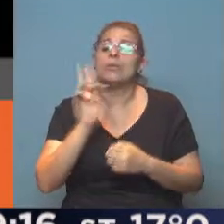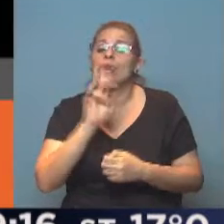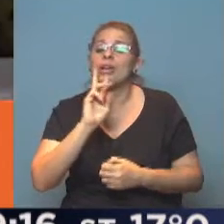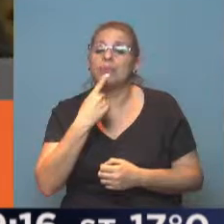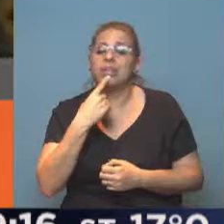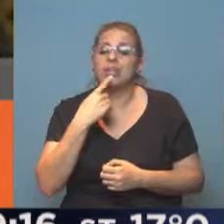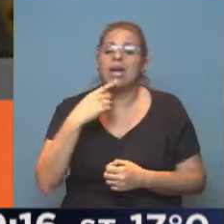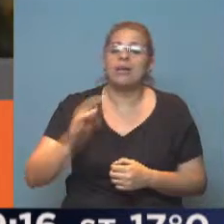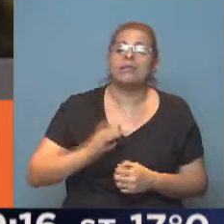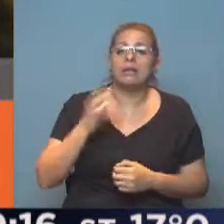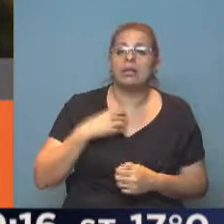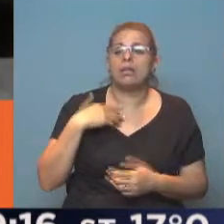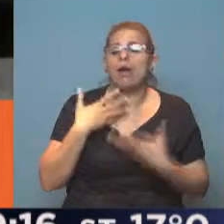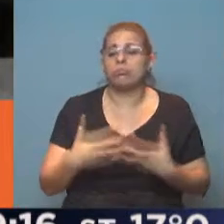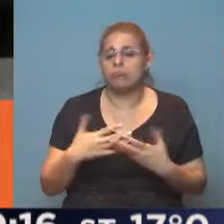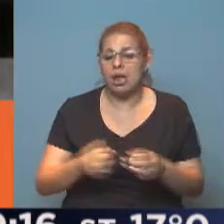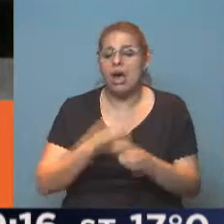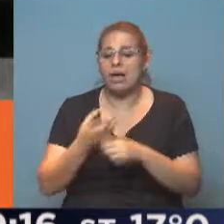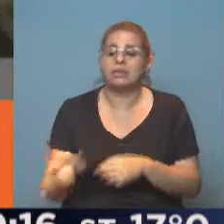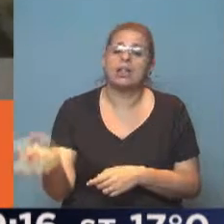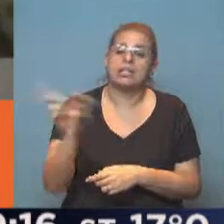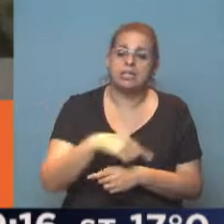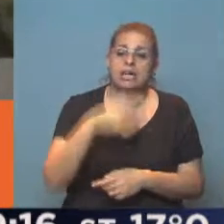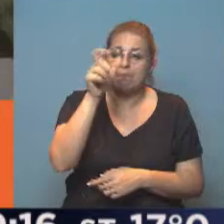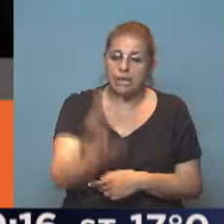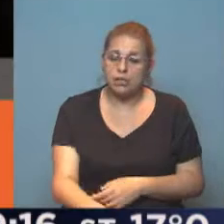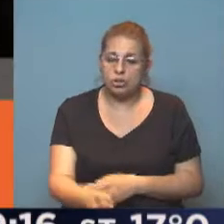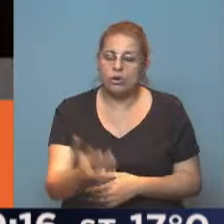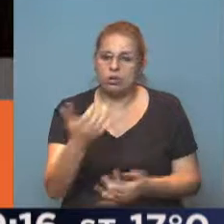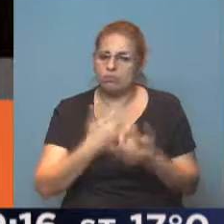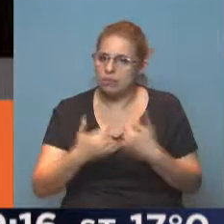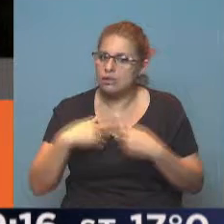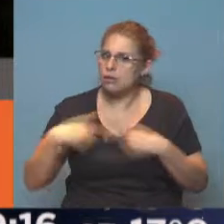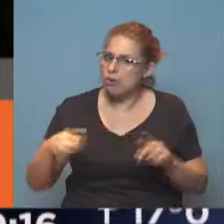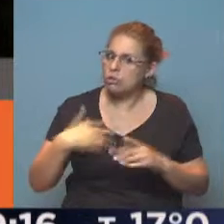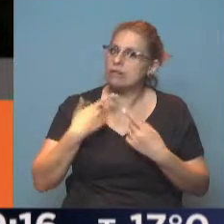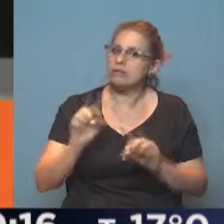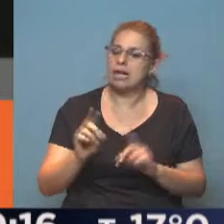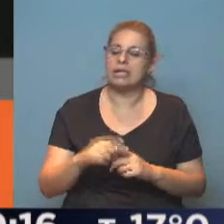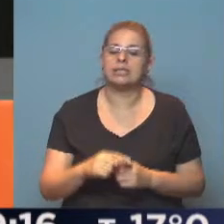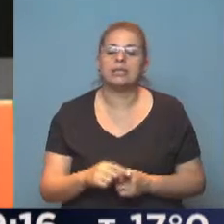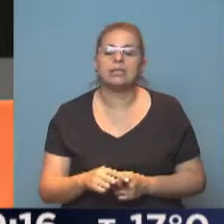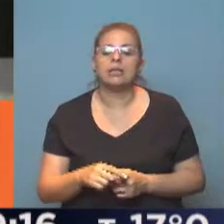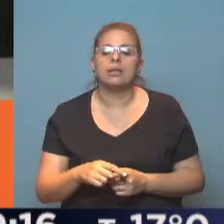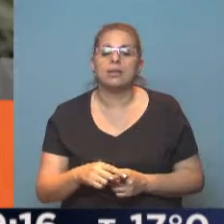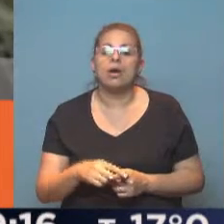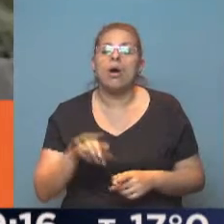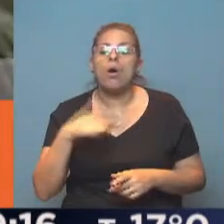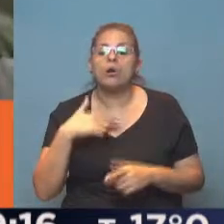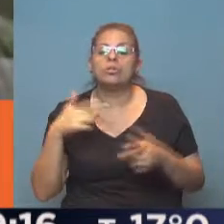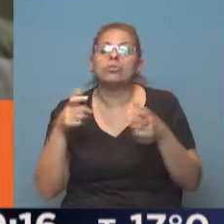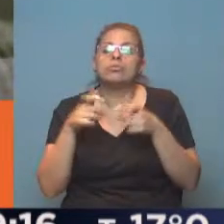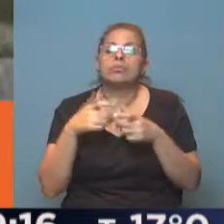llega un pequeño desconocido a su casa y muchas cosas inexplicables comienzan a suceder. Todo visto 3.500 veces. En lugar de